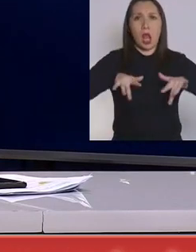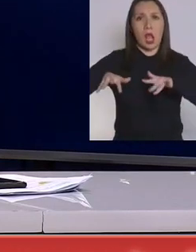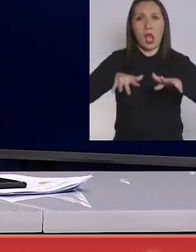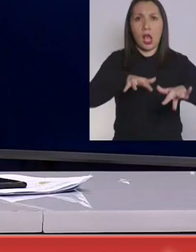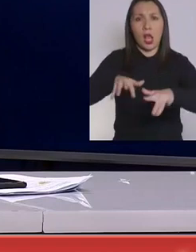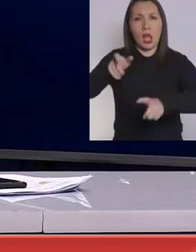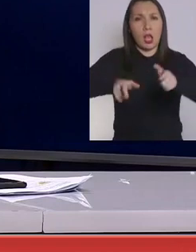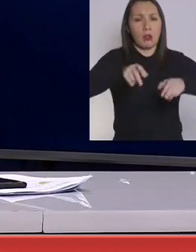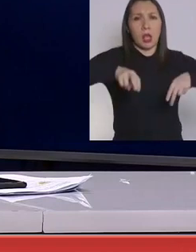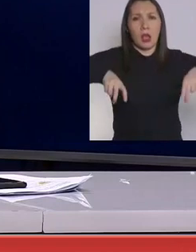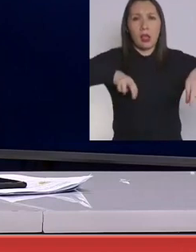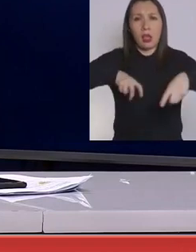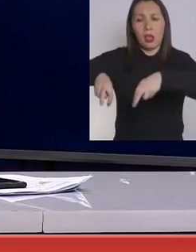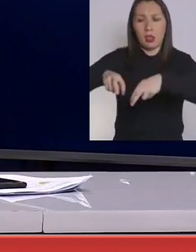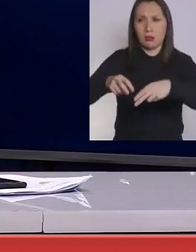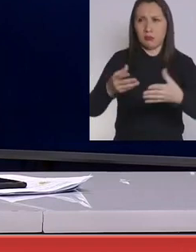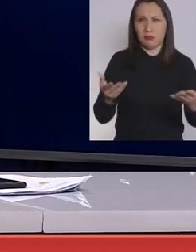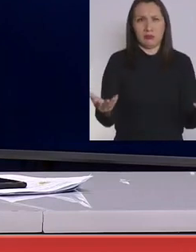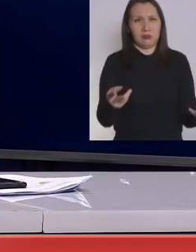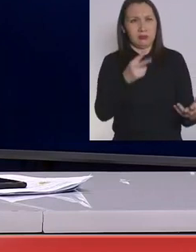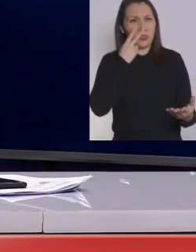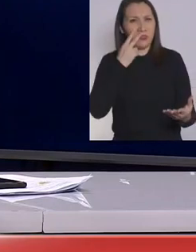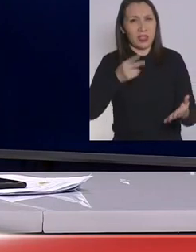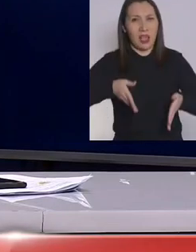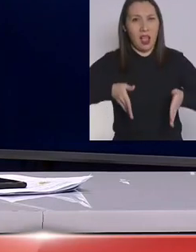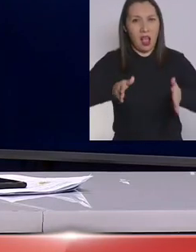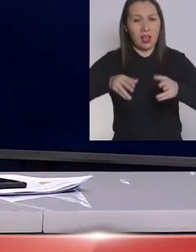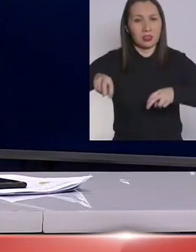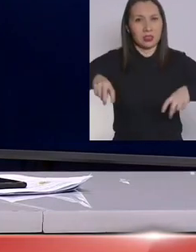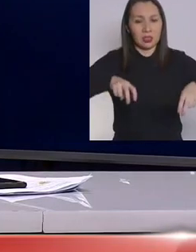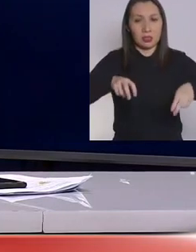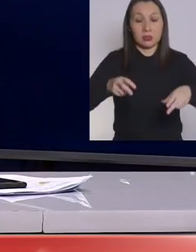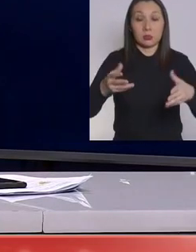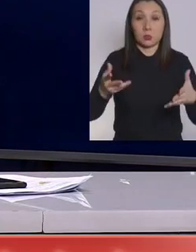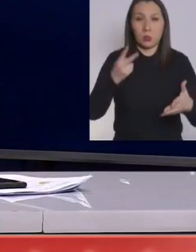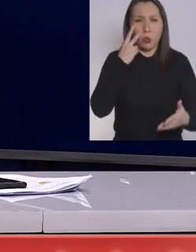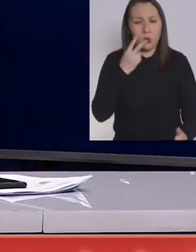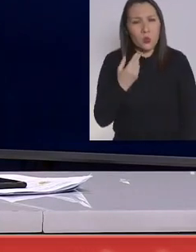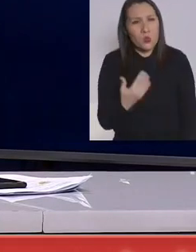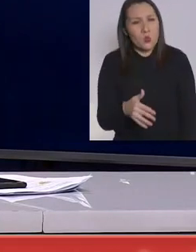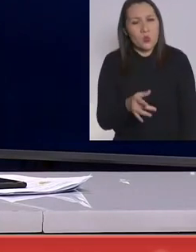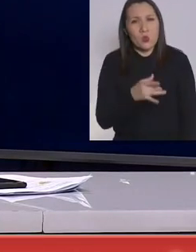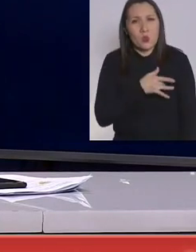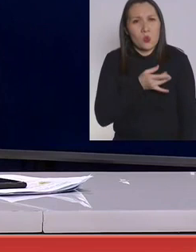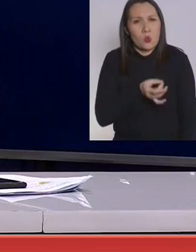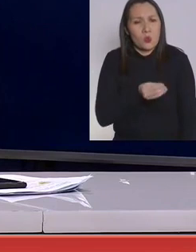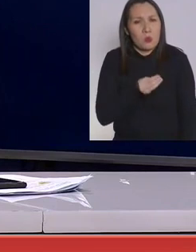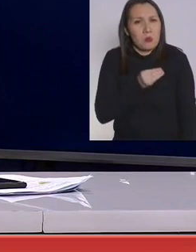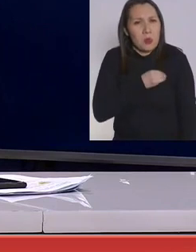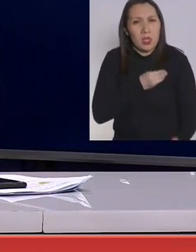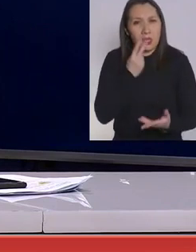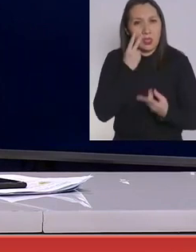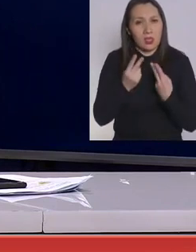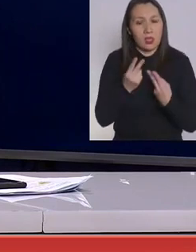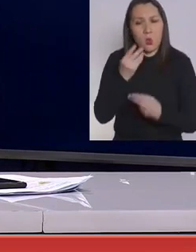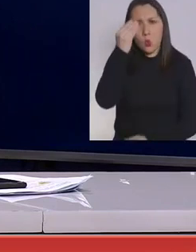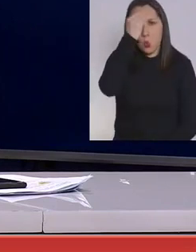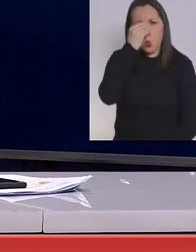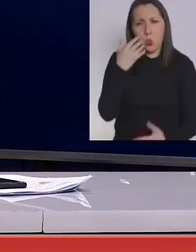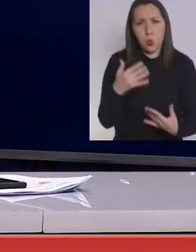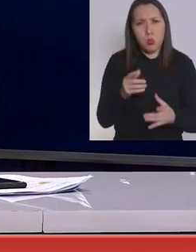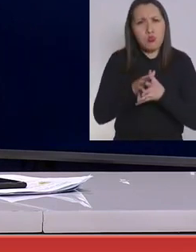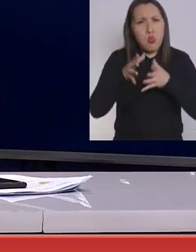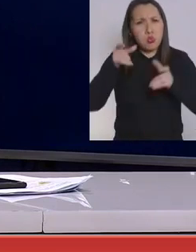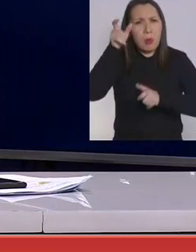cantidad de personas que habían en las calles es algo que nos apena. Nos apena y nos preocupa.